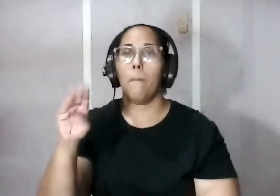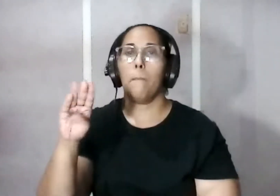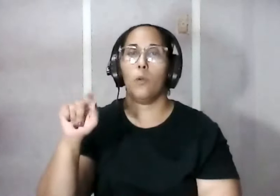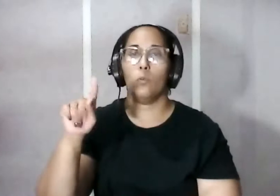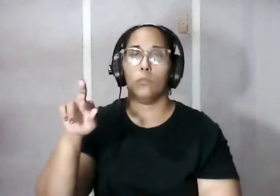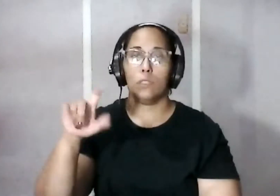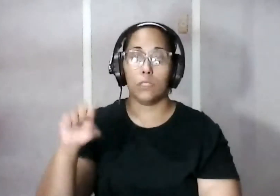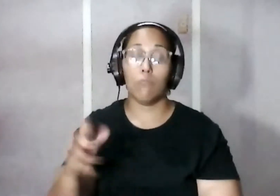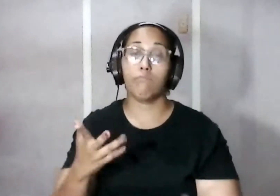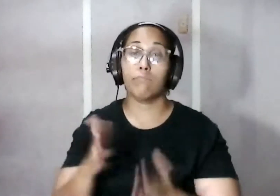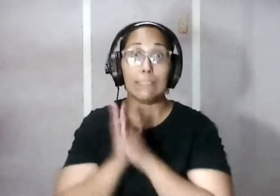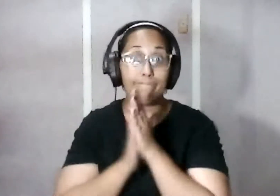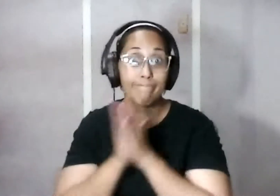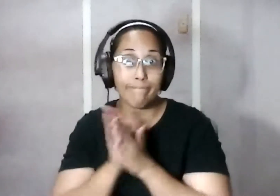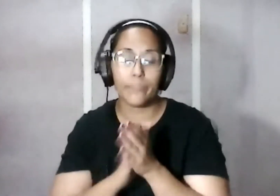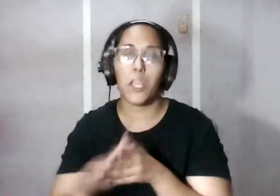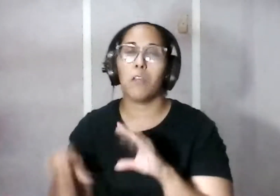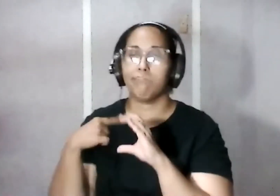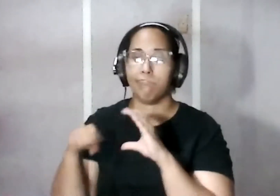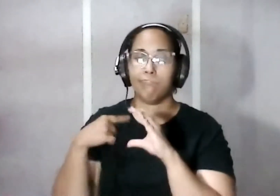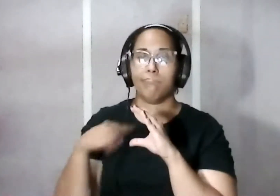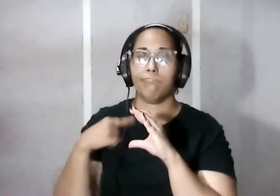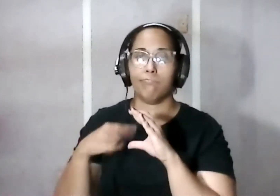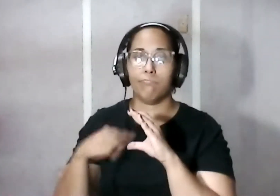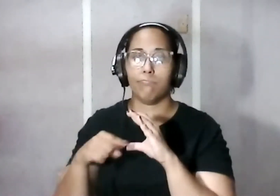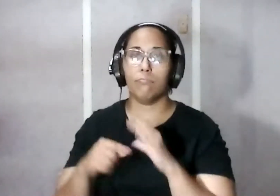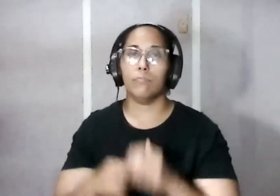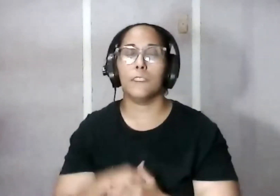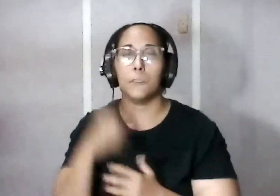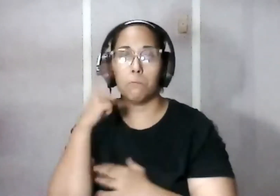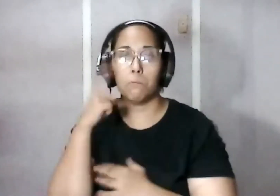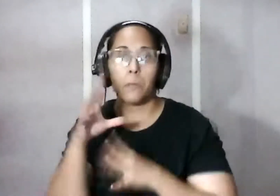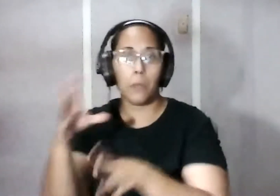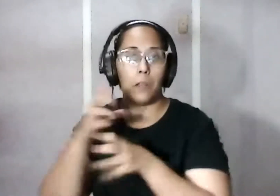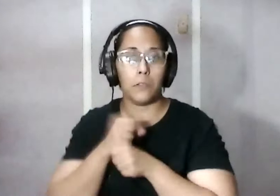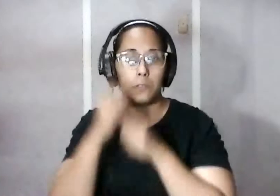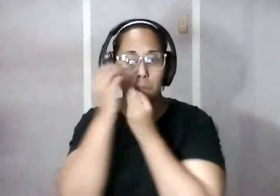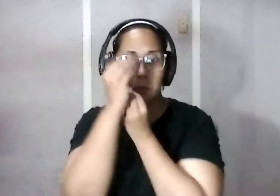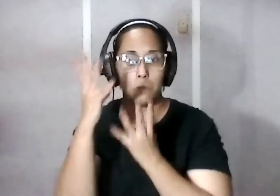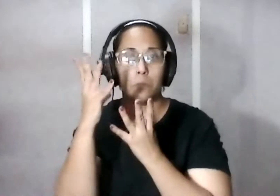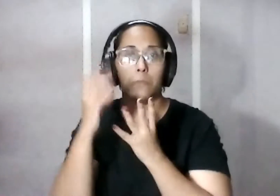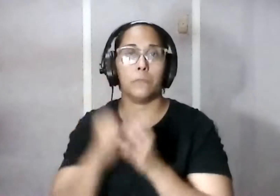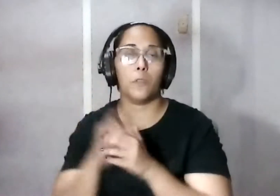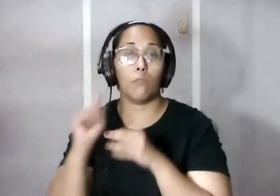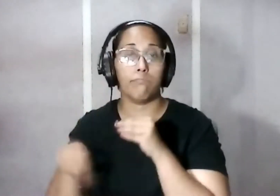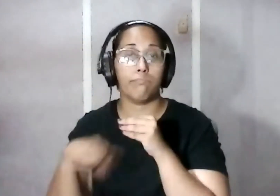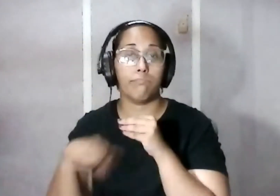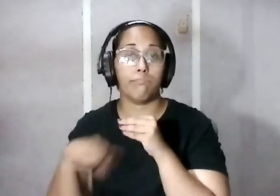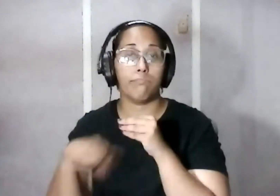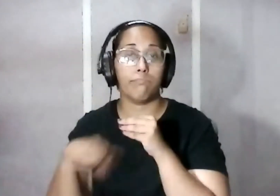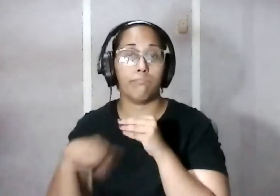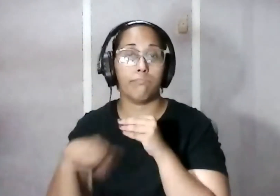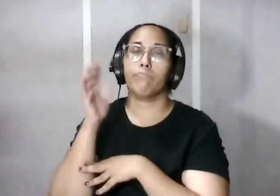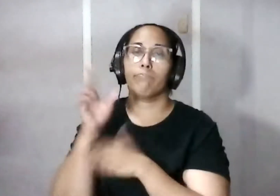le invitamos a que nos envíe un correo electrónico para que reciba la información sobre la charla del